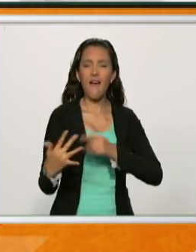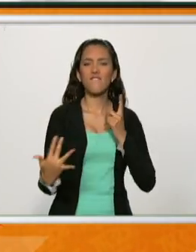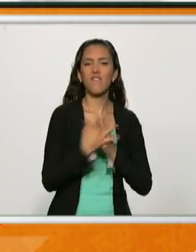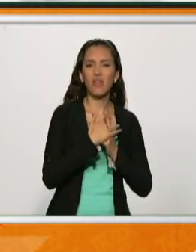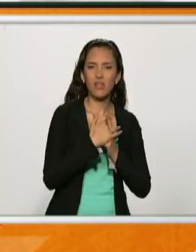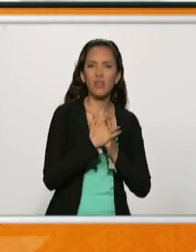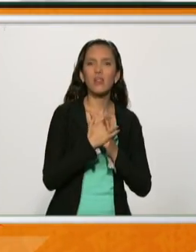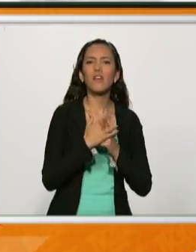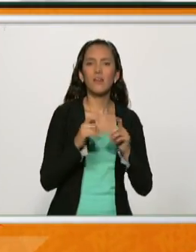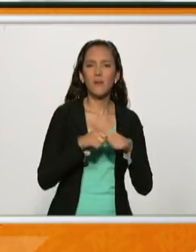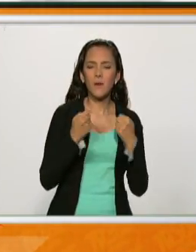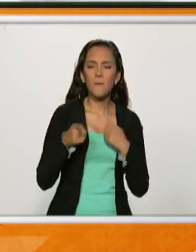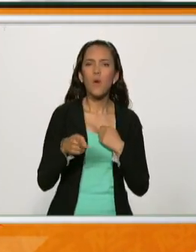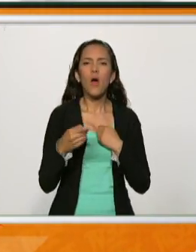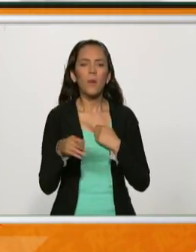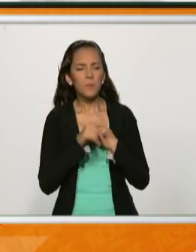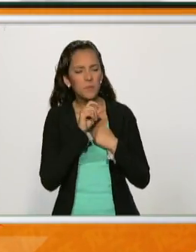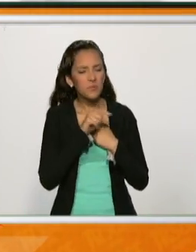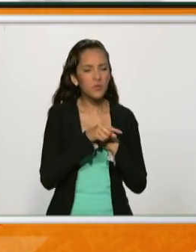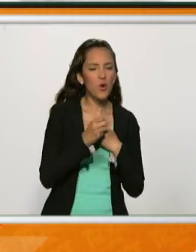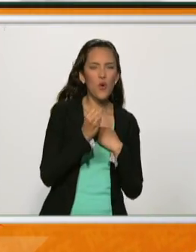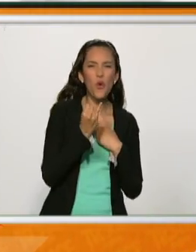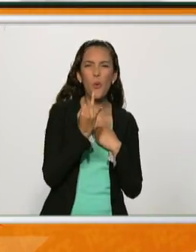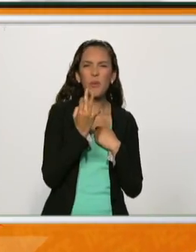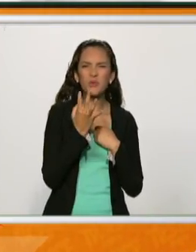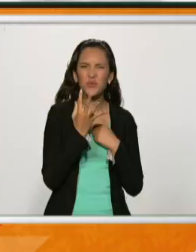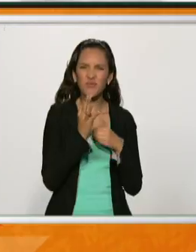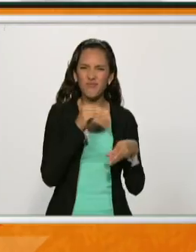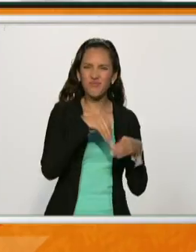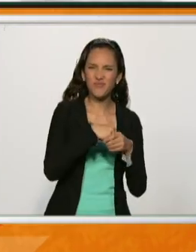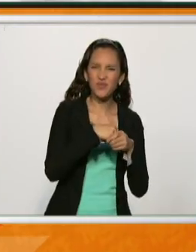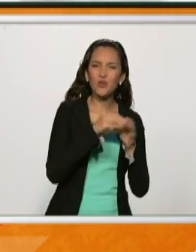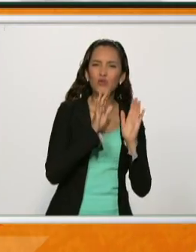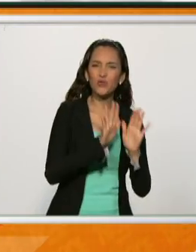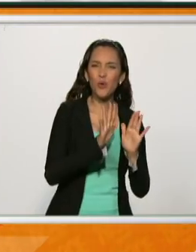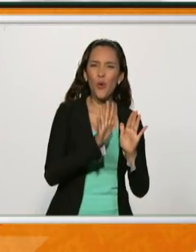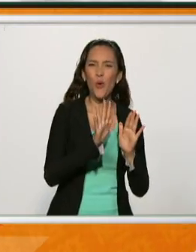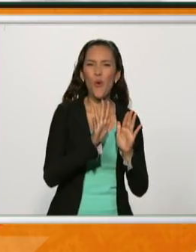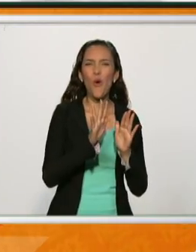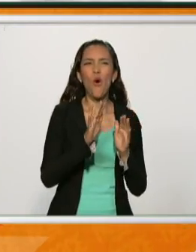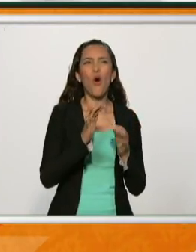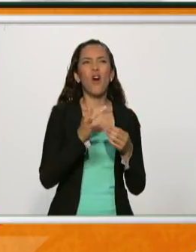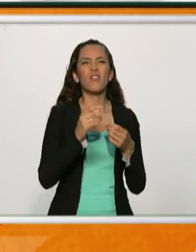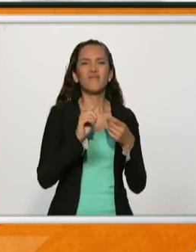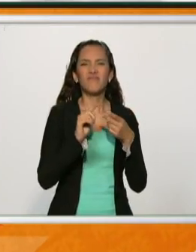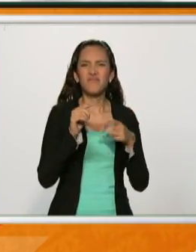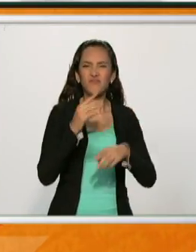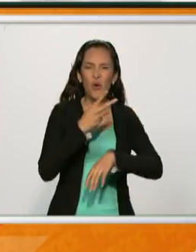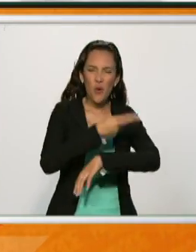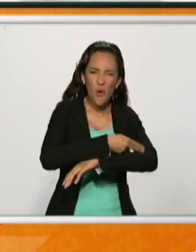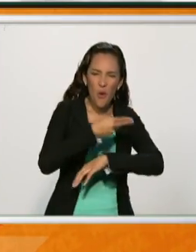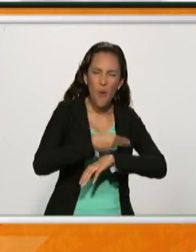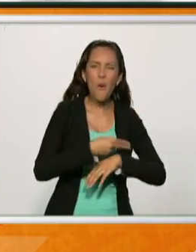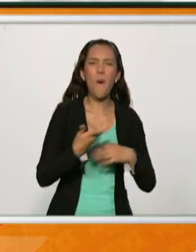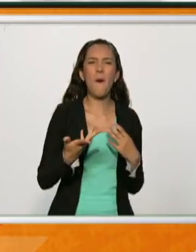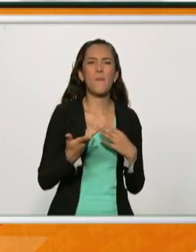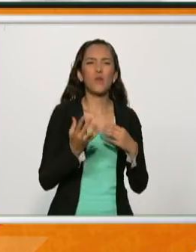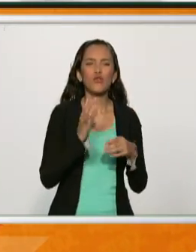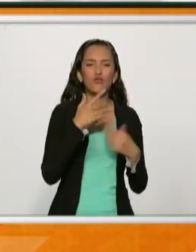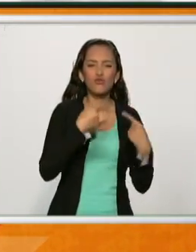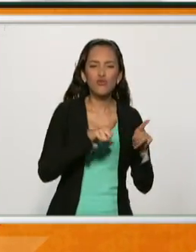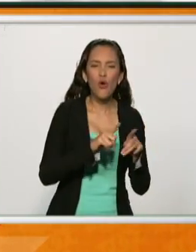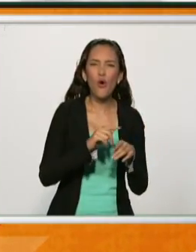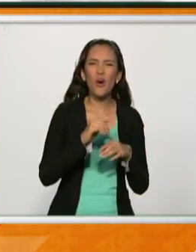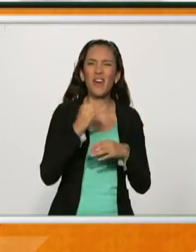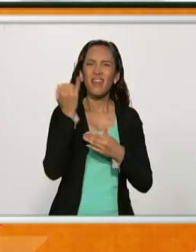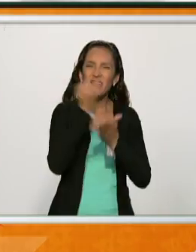el equipo es cifra los datos. Cuando digo cifra los datos, cifra el correo electrónico, imágenes, XLS